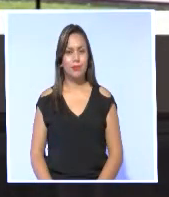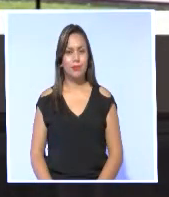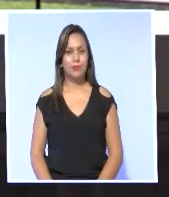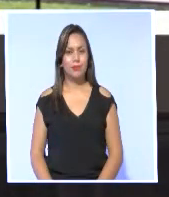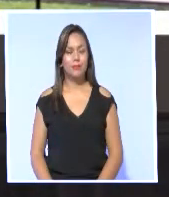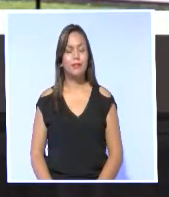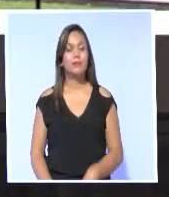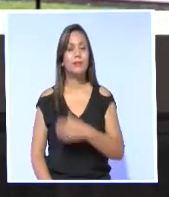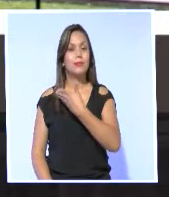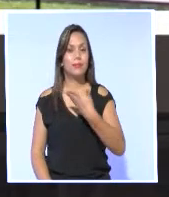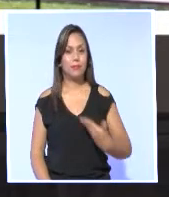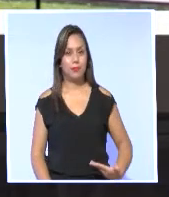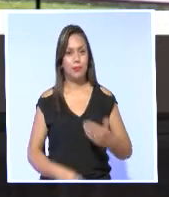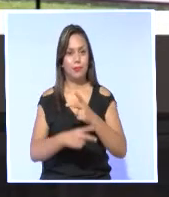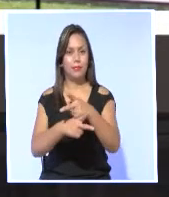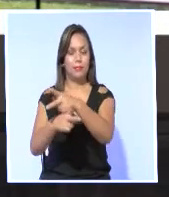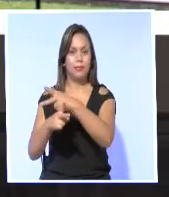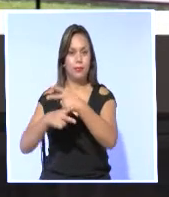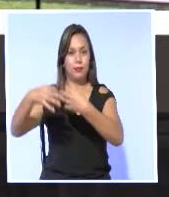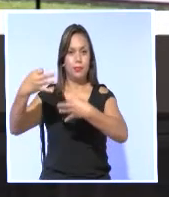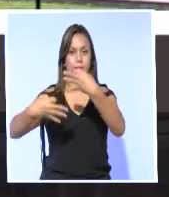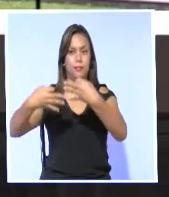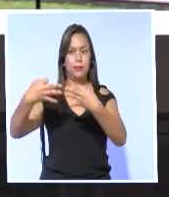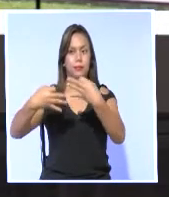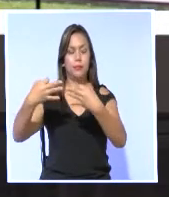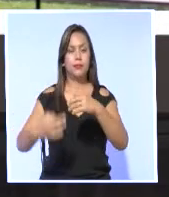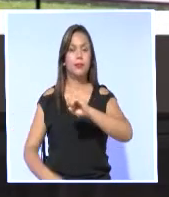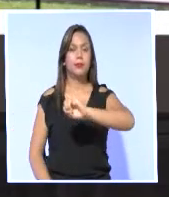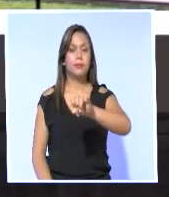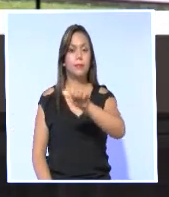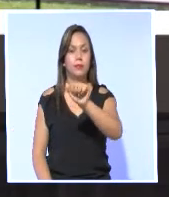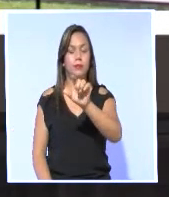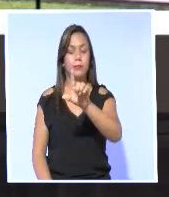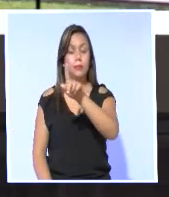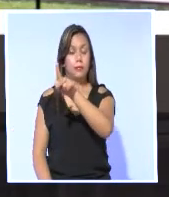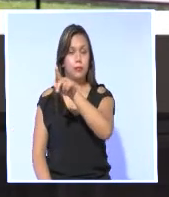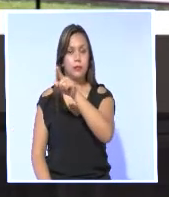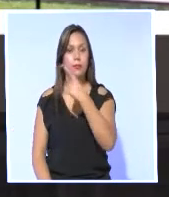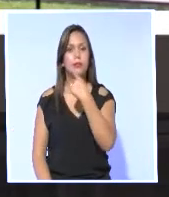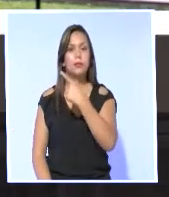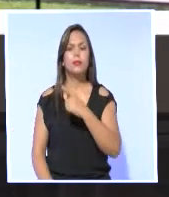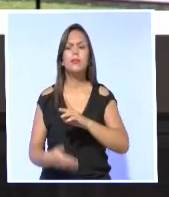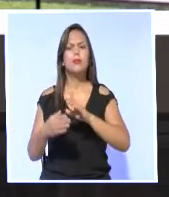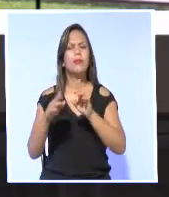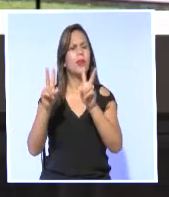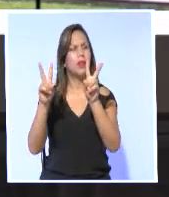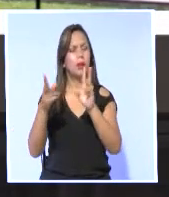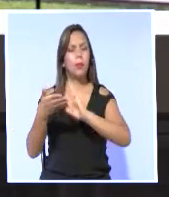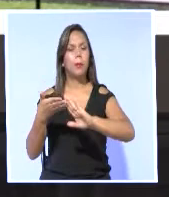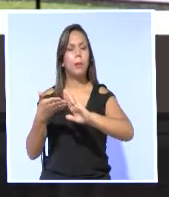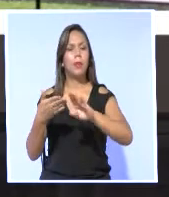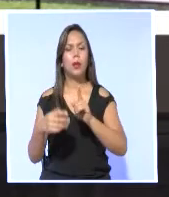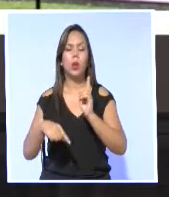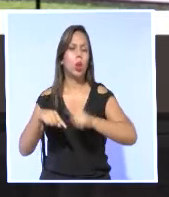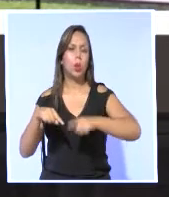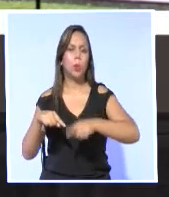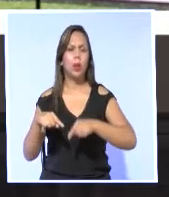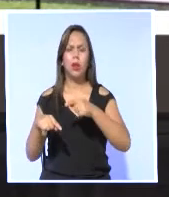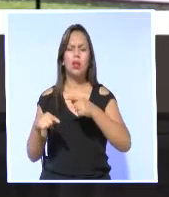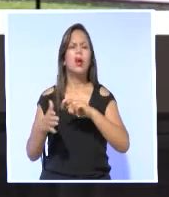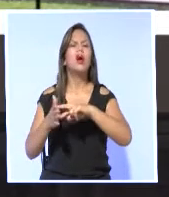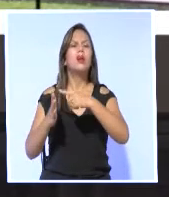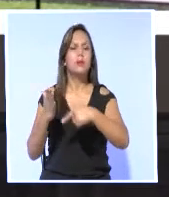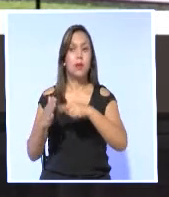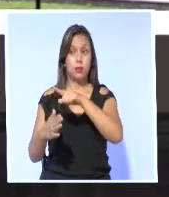El presidente del Consejo de la Judicatura, Gustavo Yalc, defendió el error inexcusable. El funcionario compareció ante la